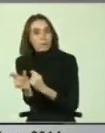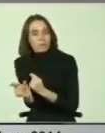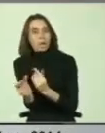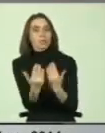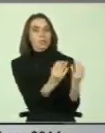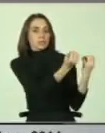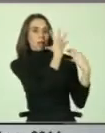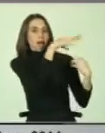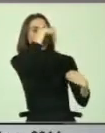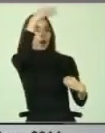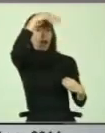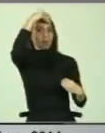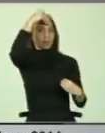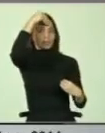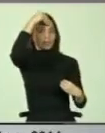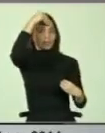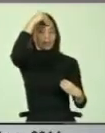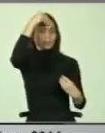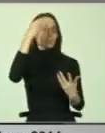capacitarnos.